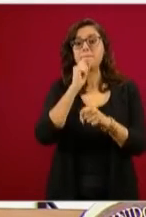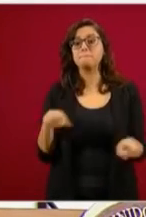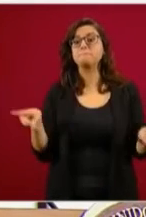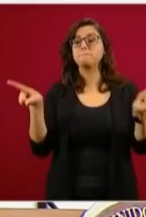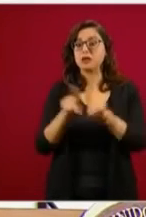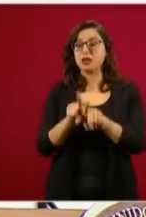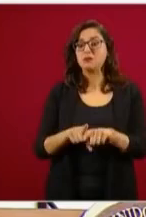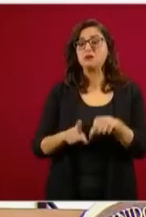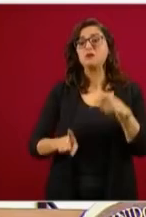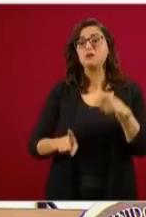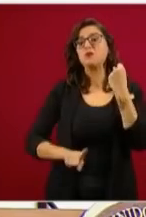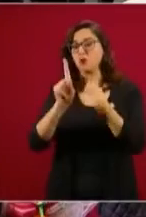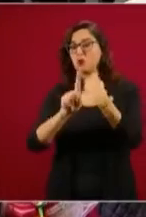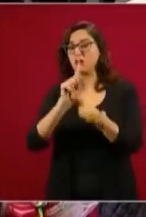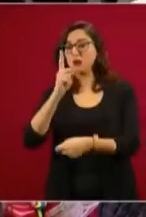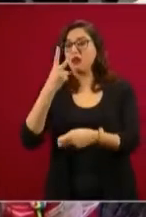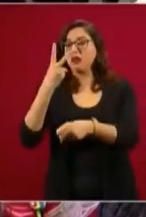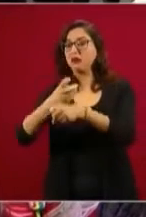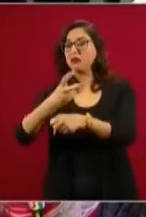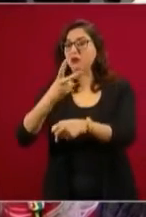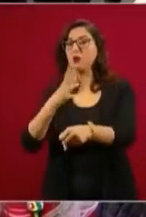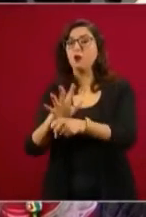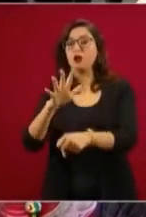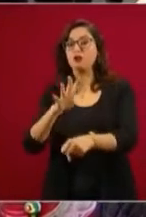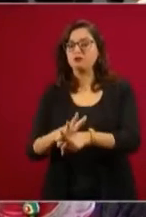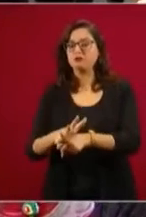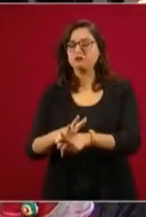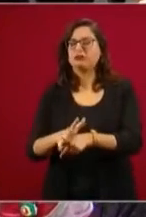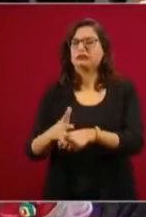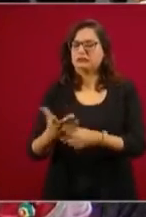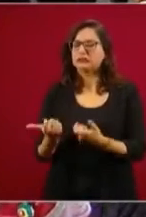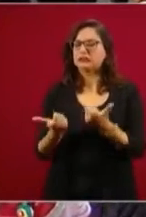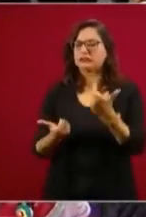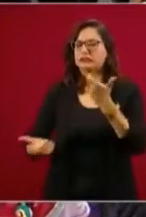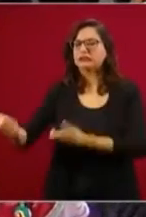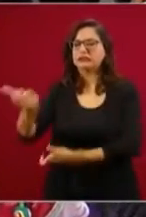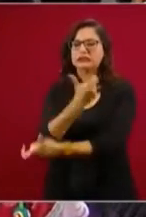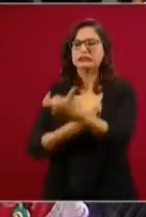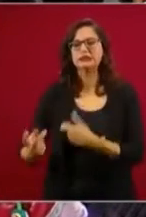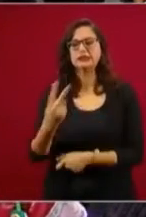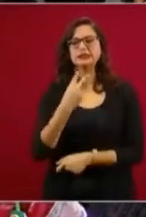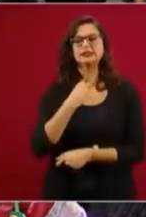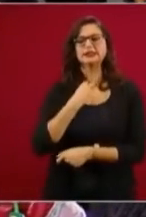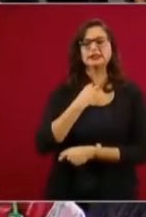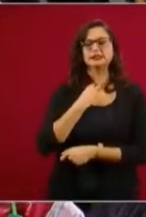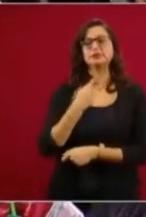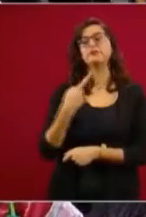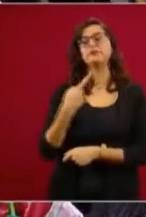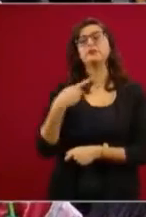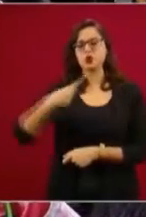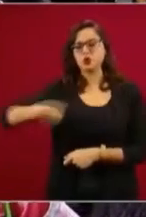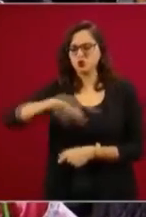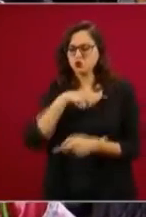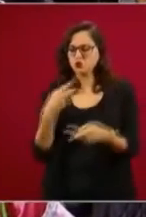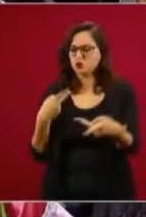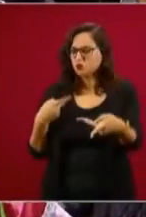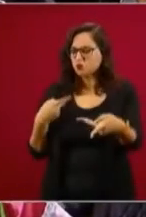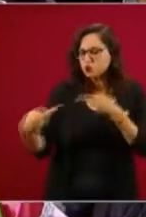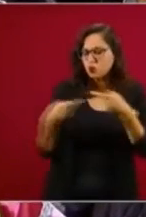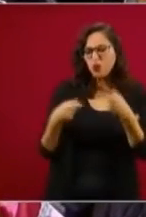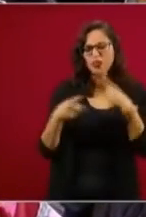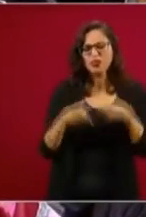ejemplo, en salud, pues en salud podríamos decir que es un rotundo fracaso porque murieron, han muerto más de 60 mil